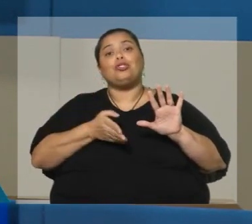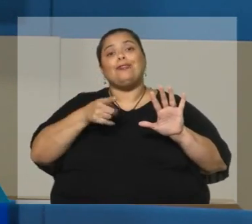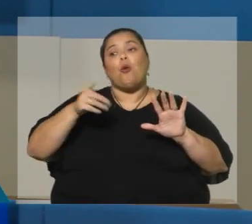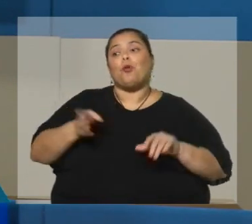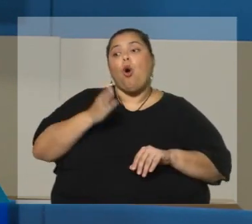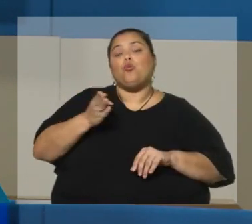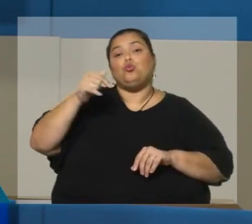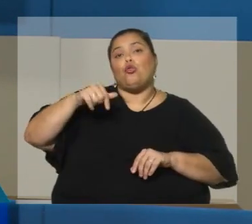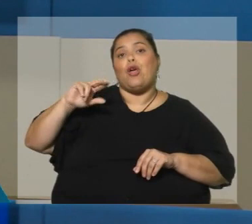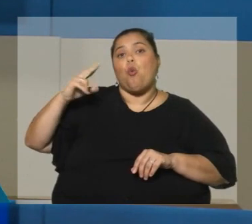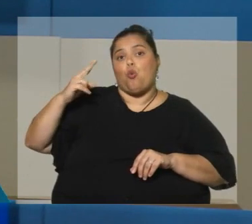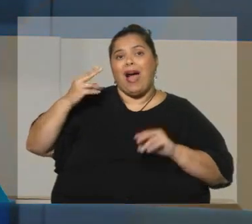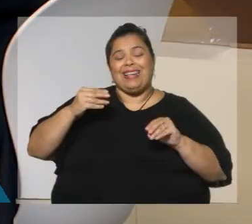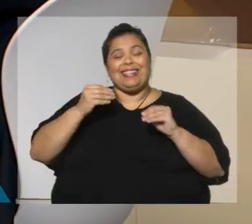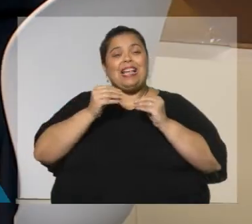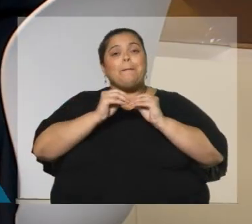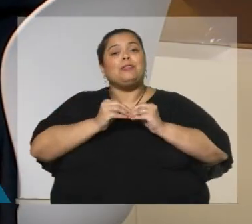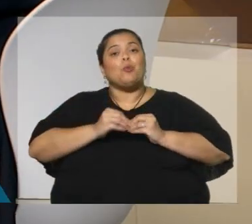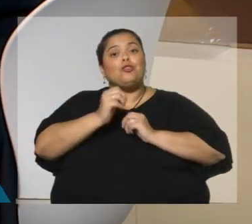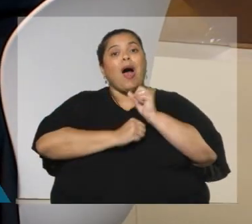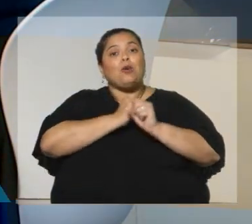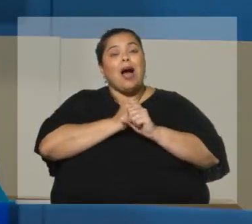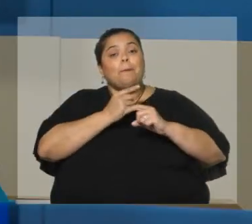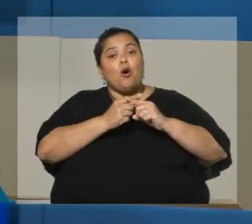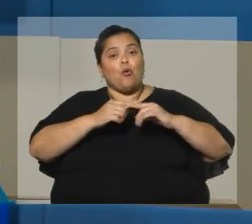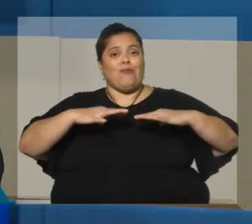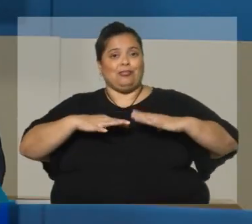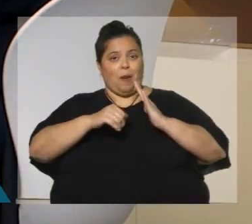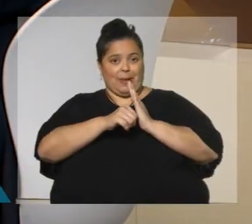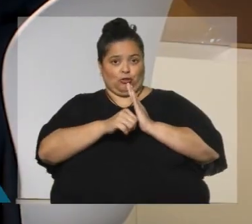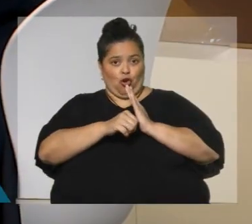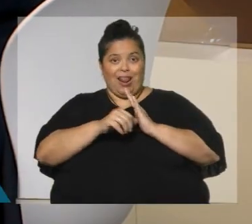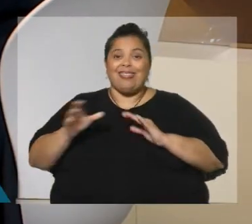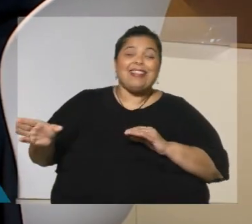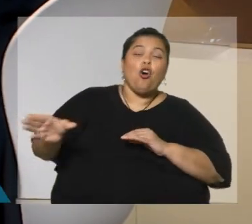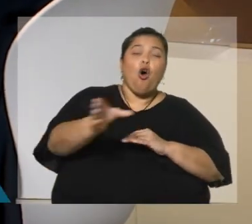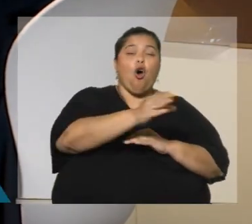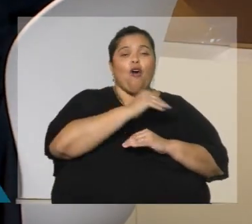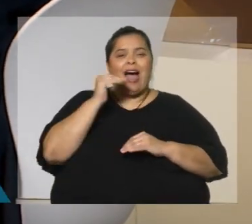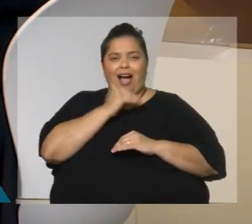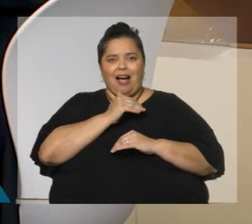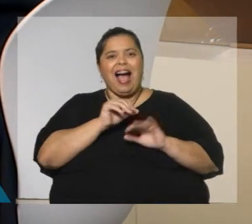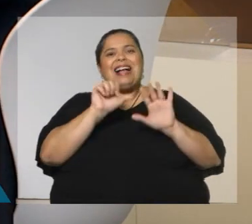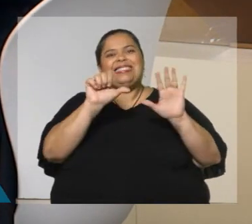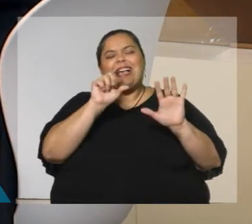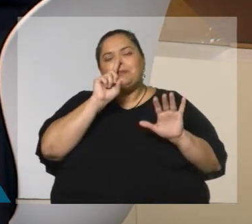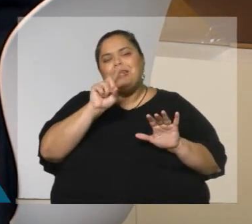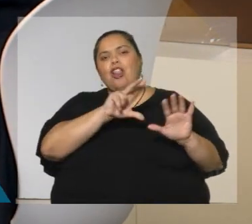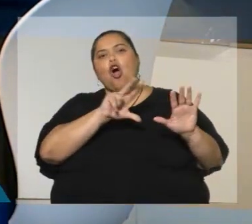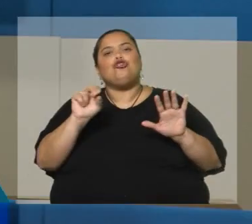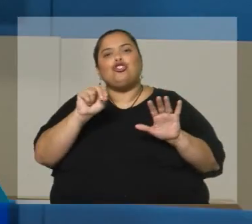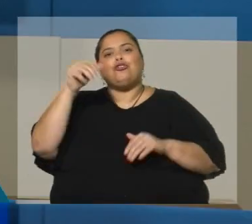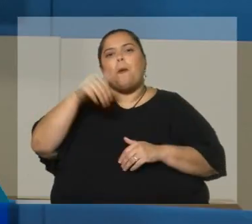Producto Interno Bruto. ¿Ese es el presupuesto anual? Anual de jubilaciones y pensiones. todas las cajas estamos hablando. las cajas. 6.800 millones de dólares. 10